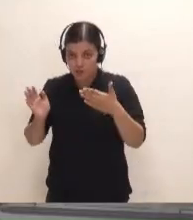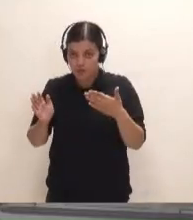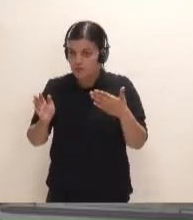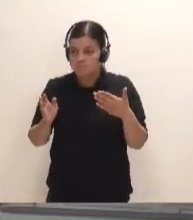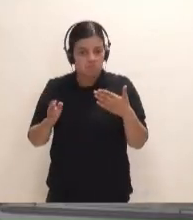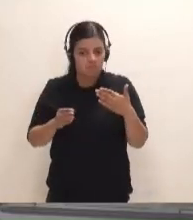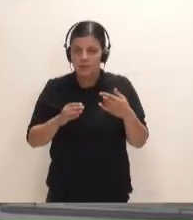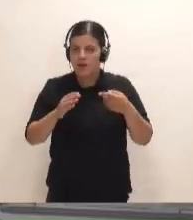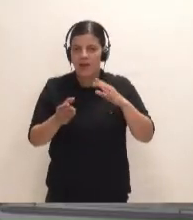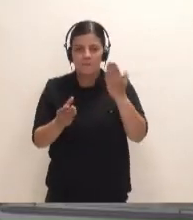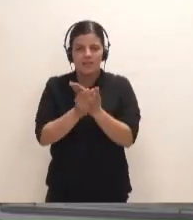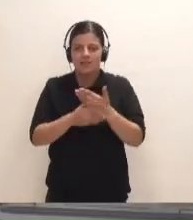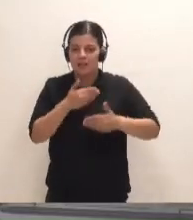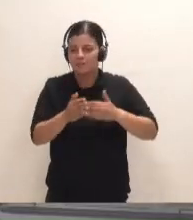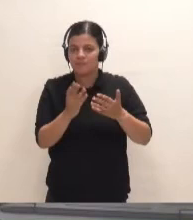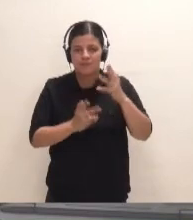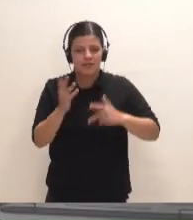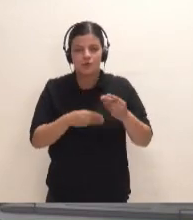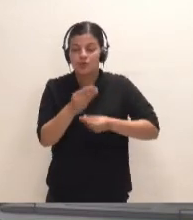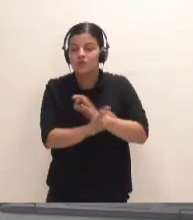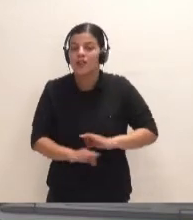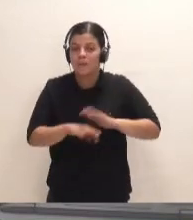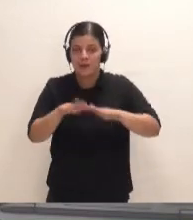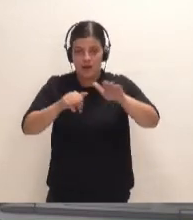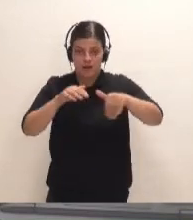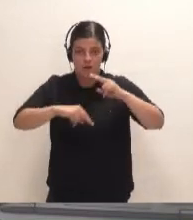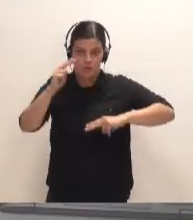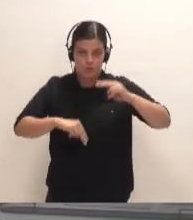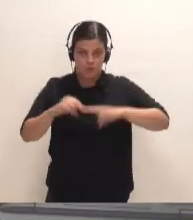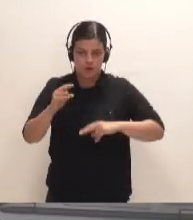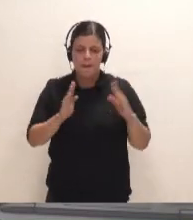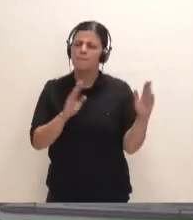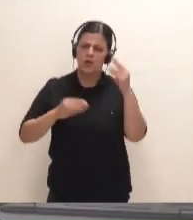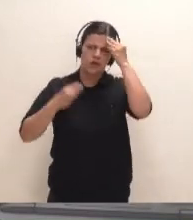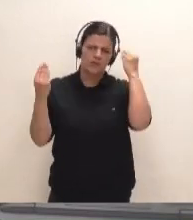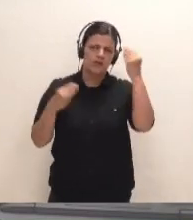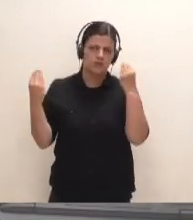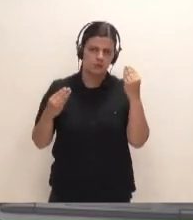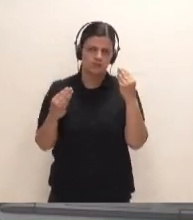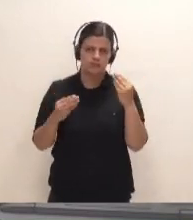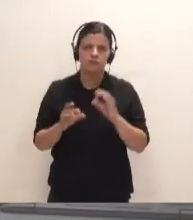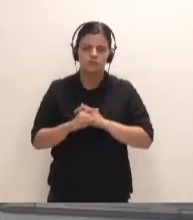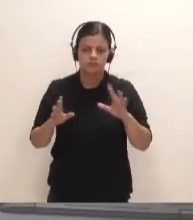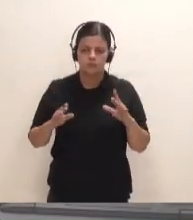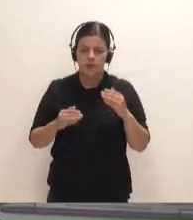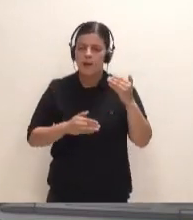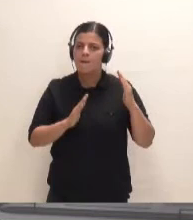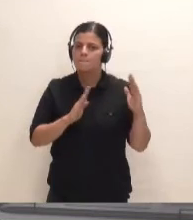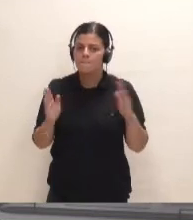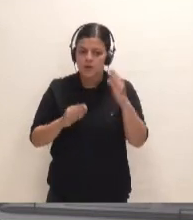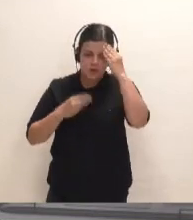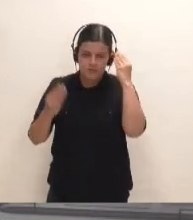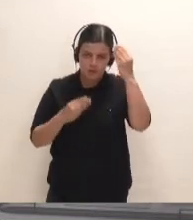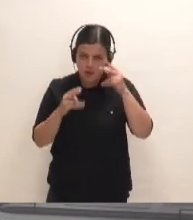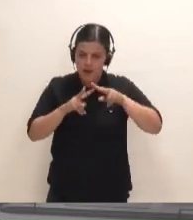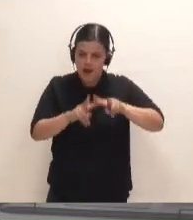no se tramitó el expediente administrativo para licitar la obra. Periodo de reflexión, efectivamente. Periodo de reflexión y de análisis que